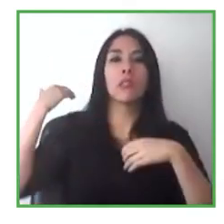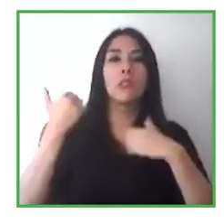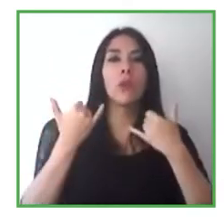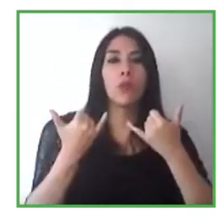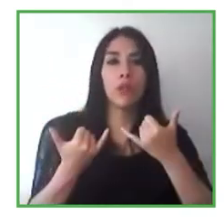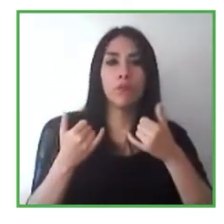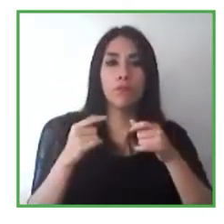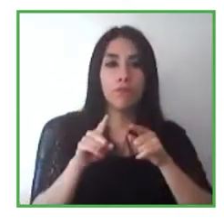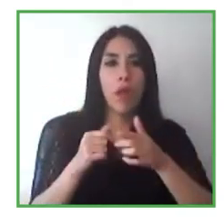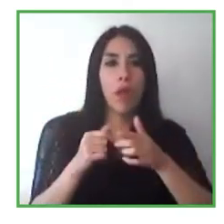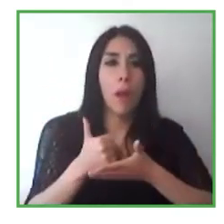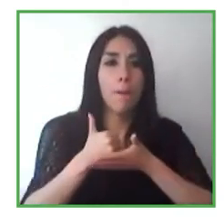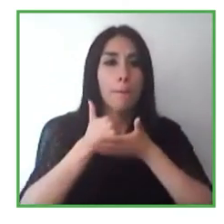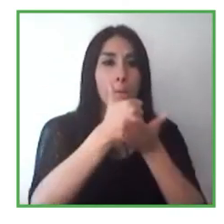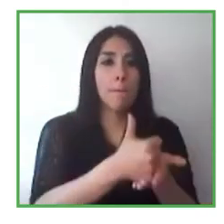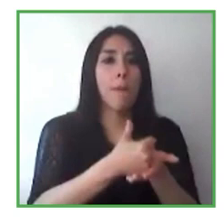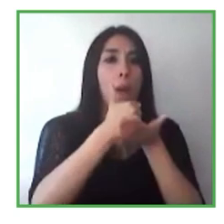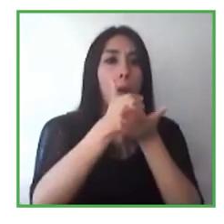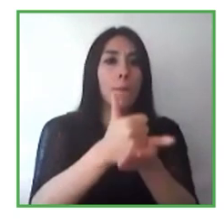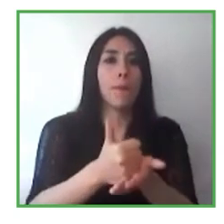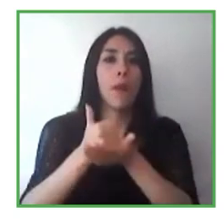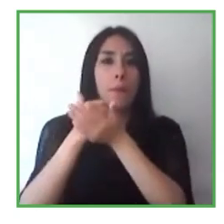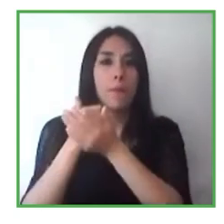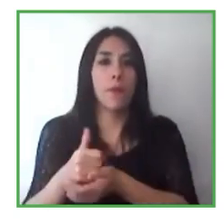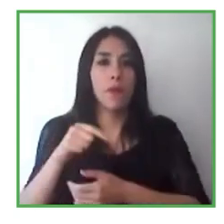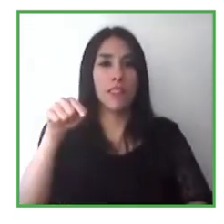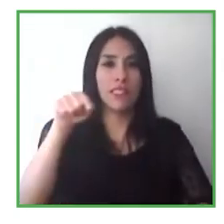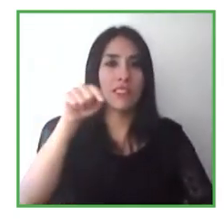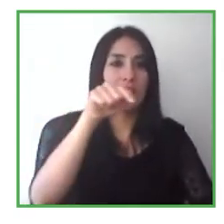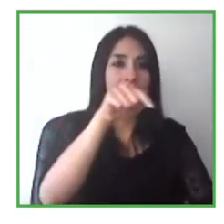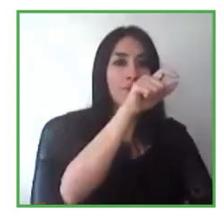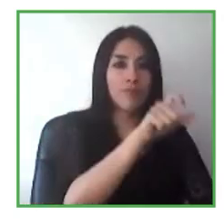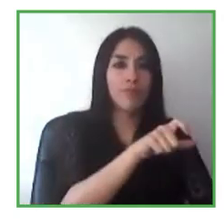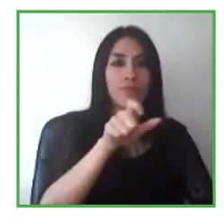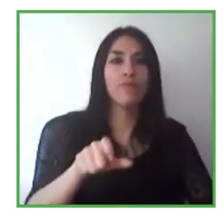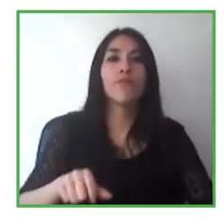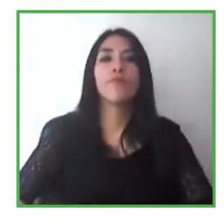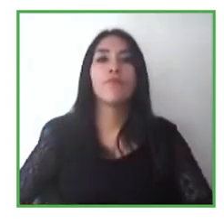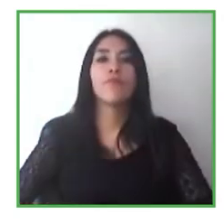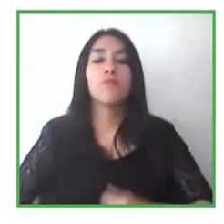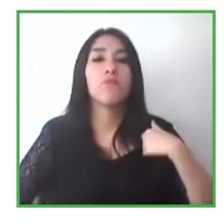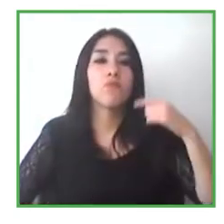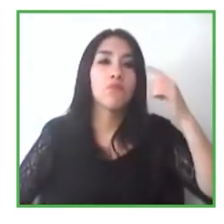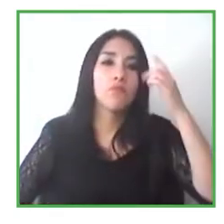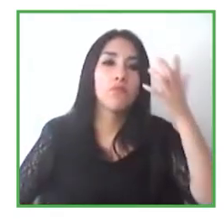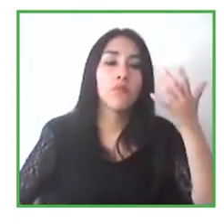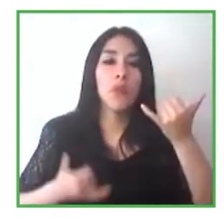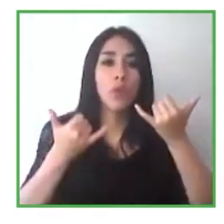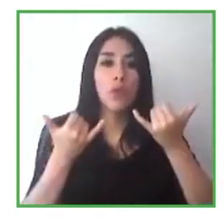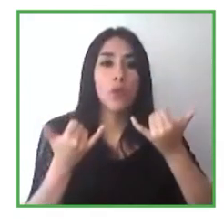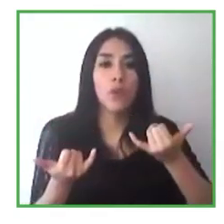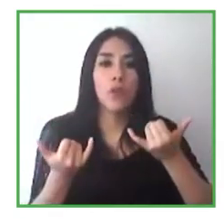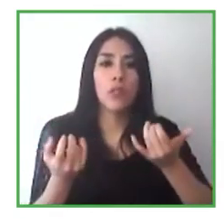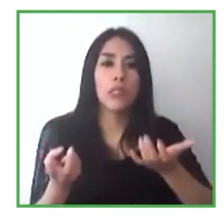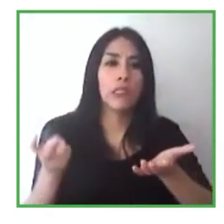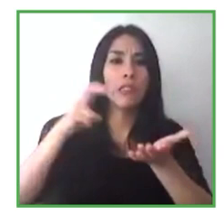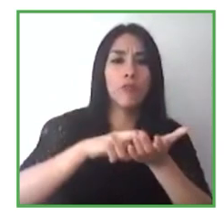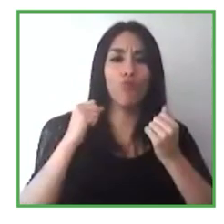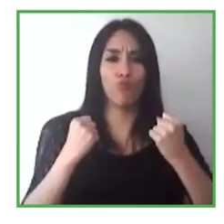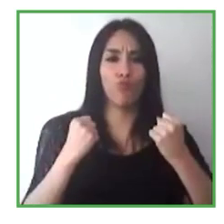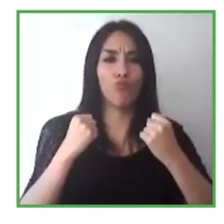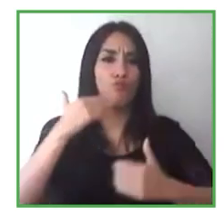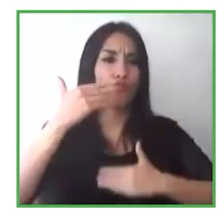otros a pararse es mucho más, se ve mejor, pinta mejor para muchas personas. Purina,